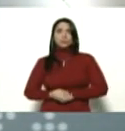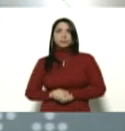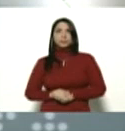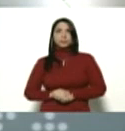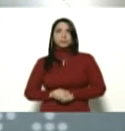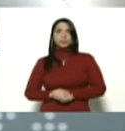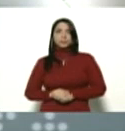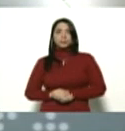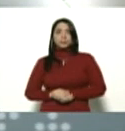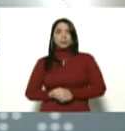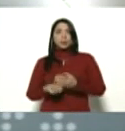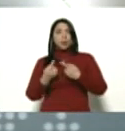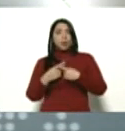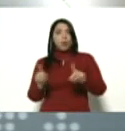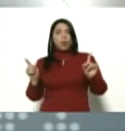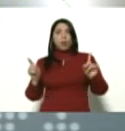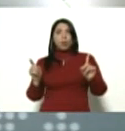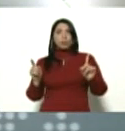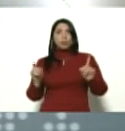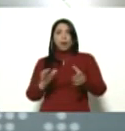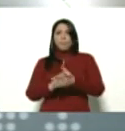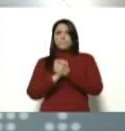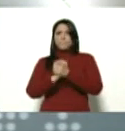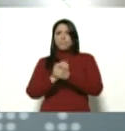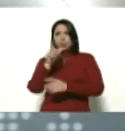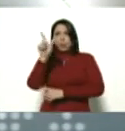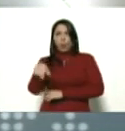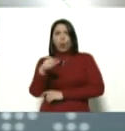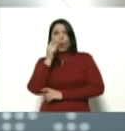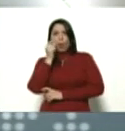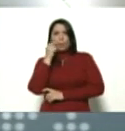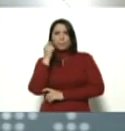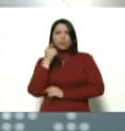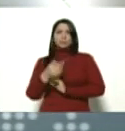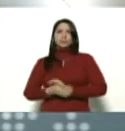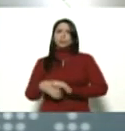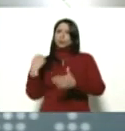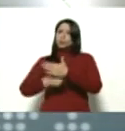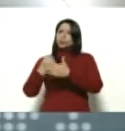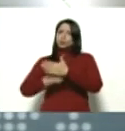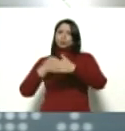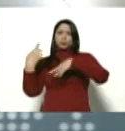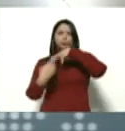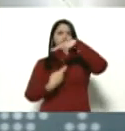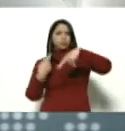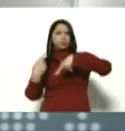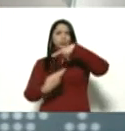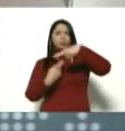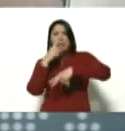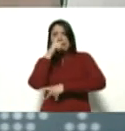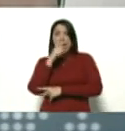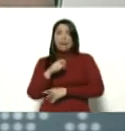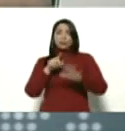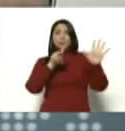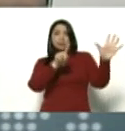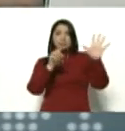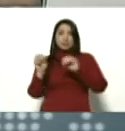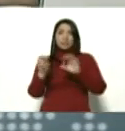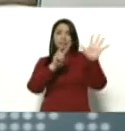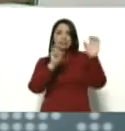Jesús María Pacheco, gran compañero, amigo, luchador revolucionario, sindical de los años 60, 70,